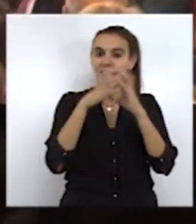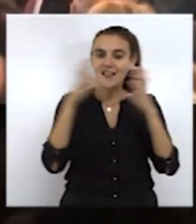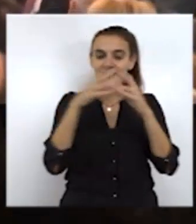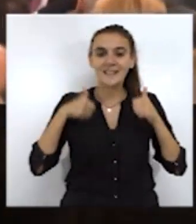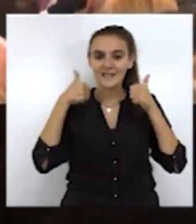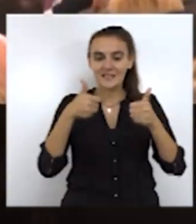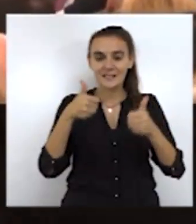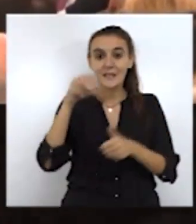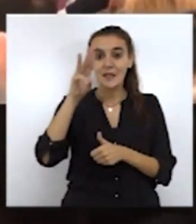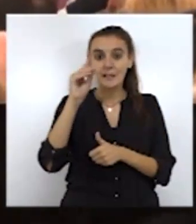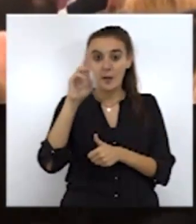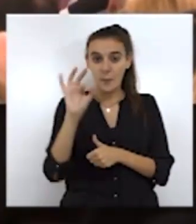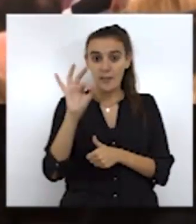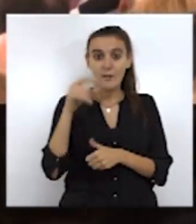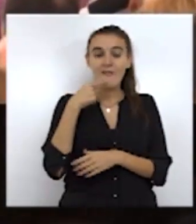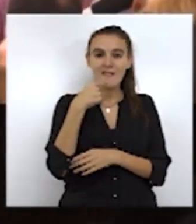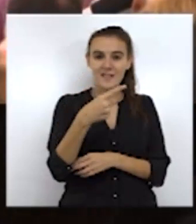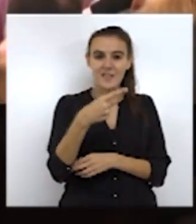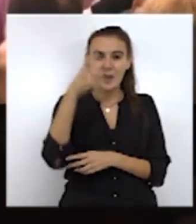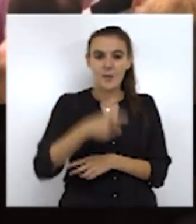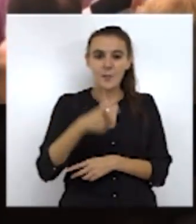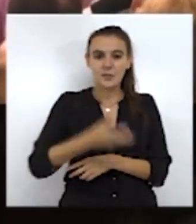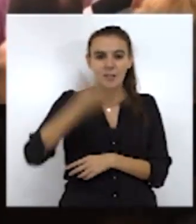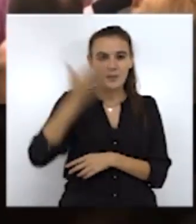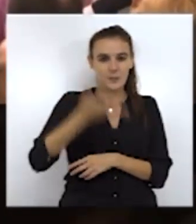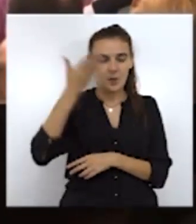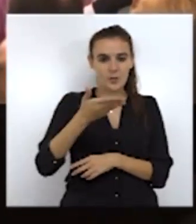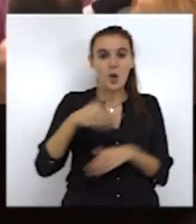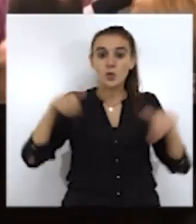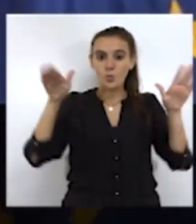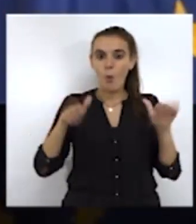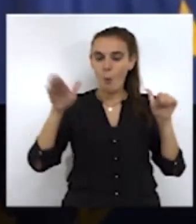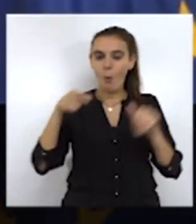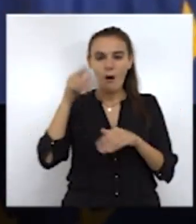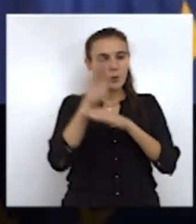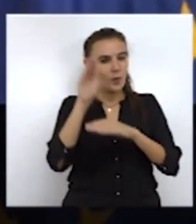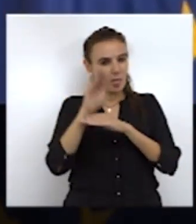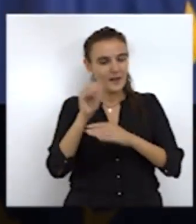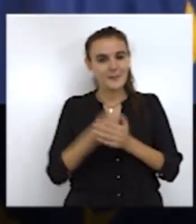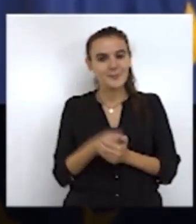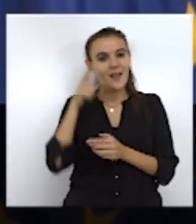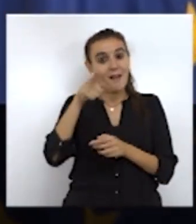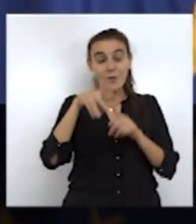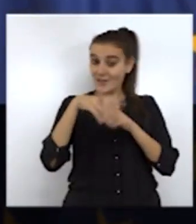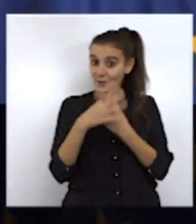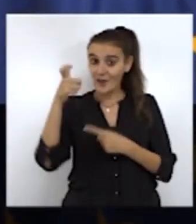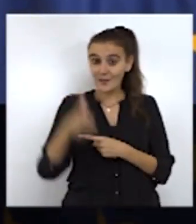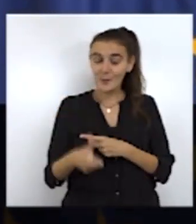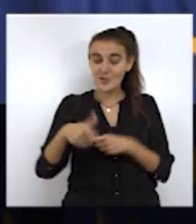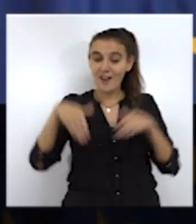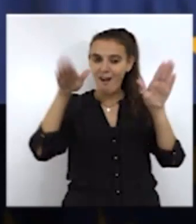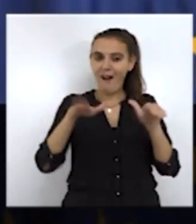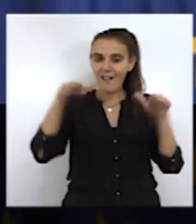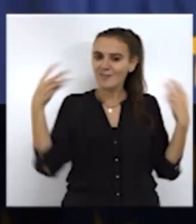emprendedor de Pedro Serrán. Al cronista oficial de la ciudad lo definió como su ángel de la guarda. Él es en muchas ocasiones mi